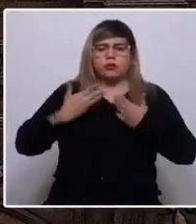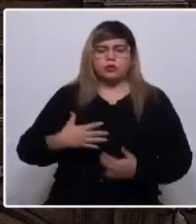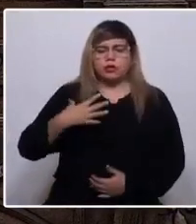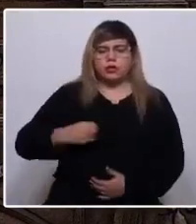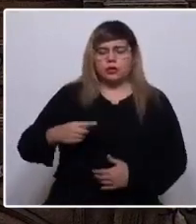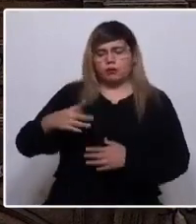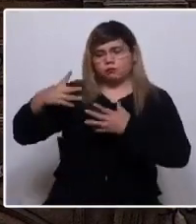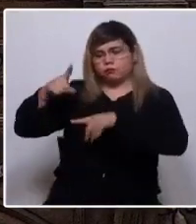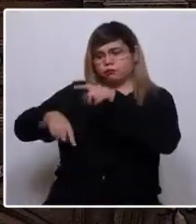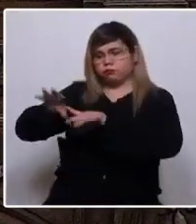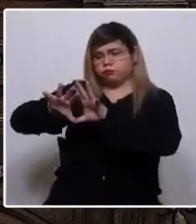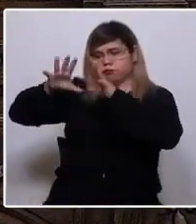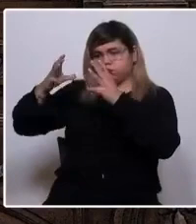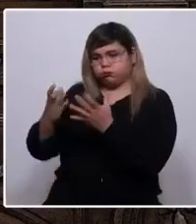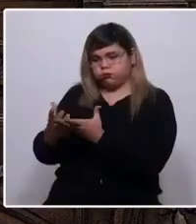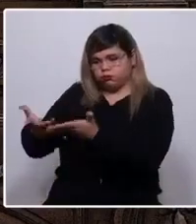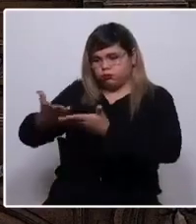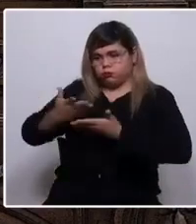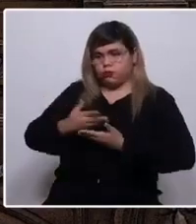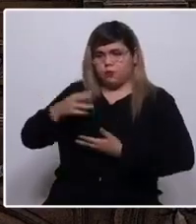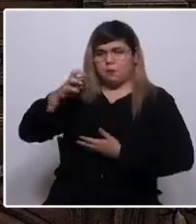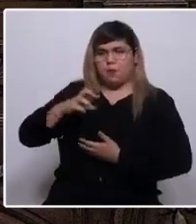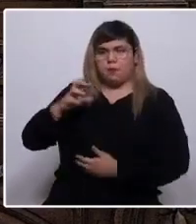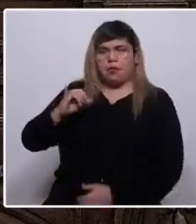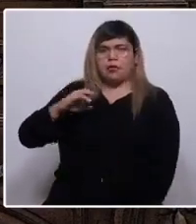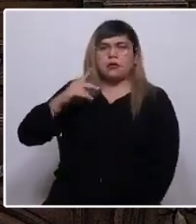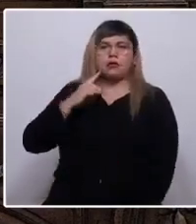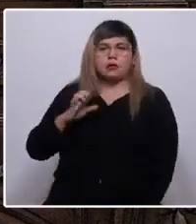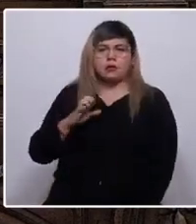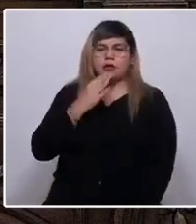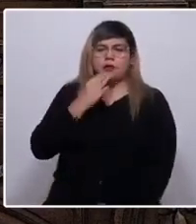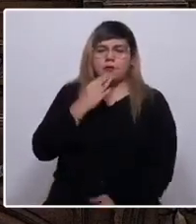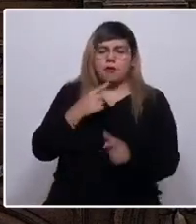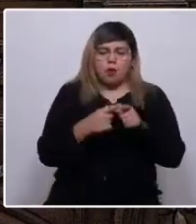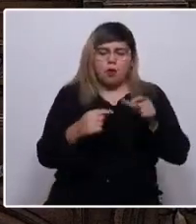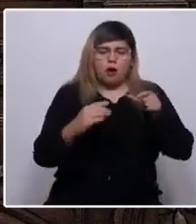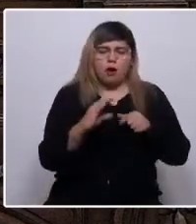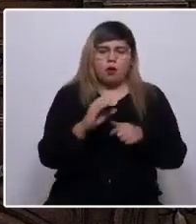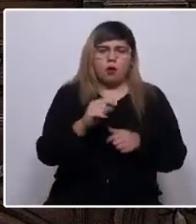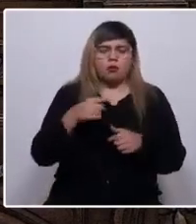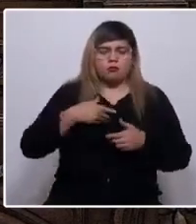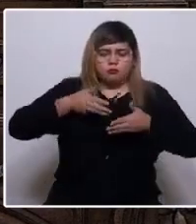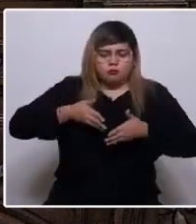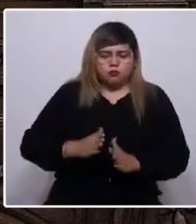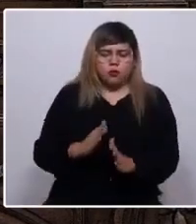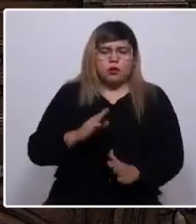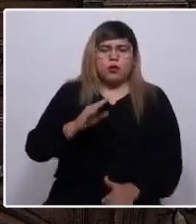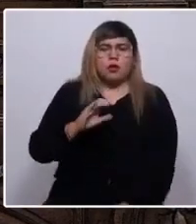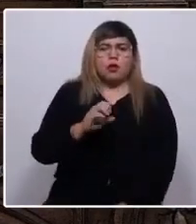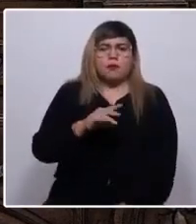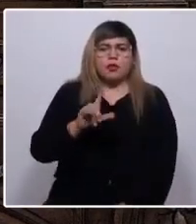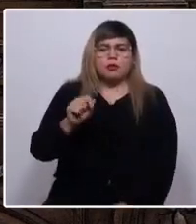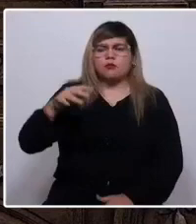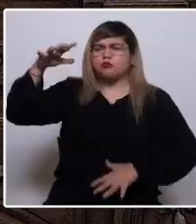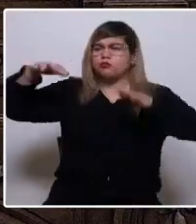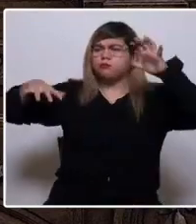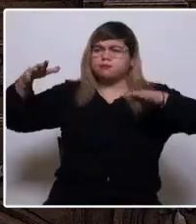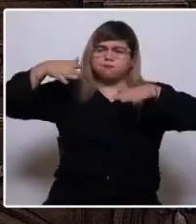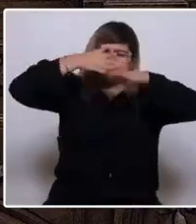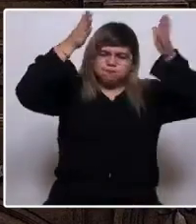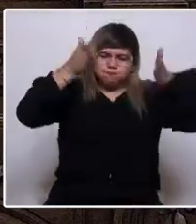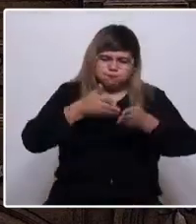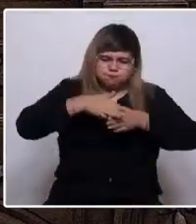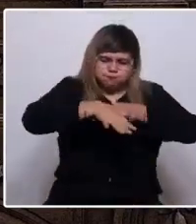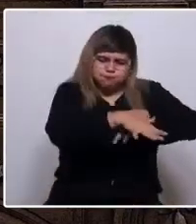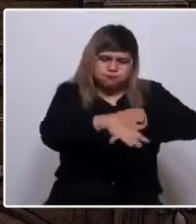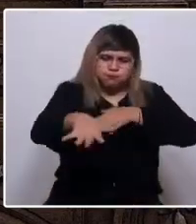Pachamama y el Tata Inti, guiada por la hoja de coca, nací en Camiña, crecí entre cerros y valles, chacras,